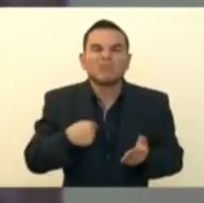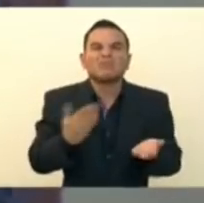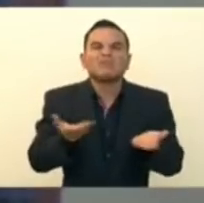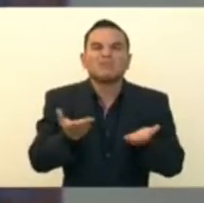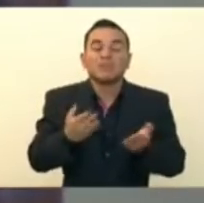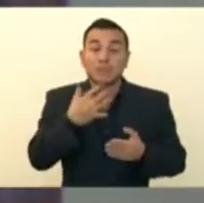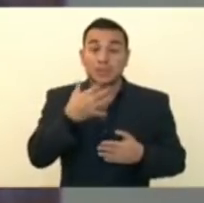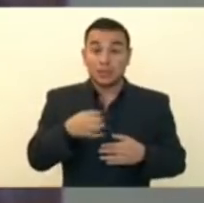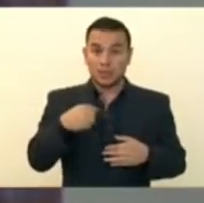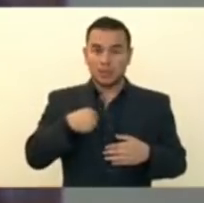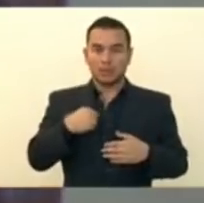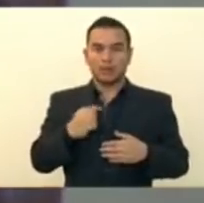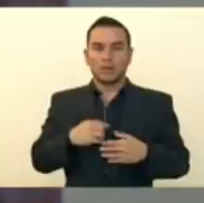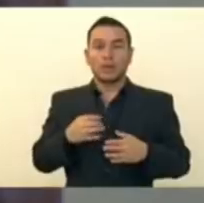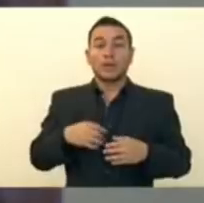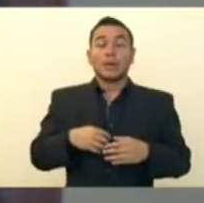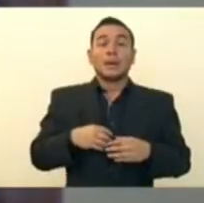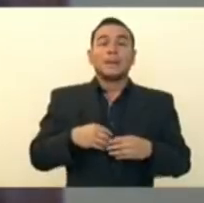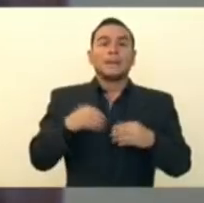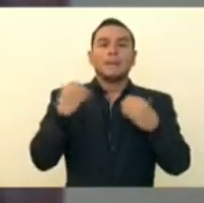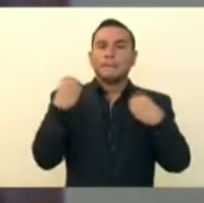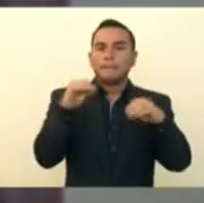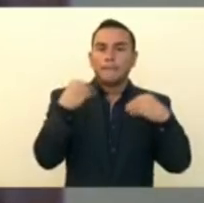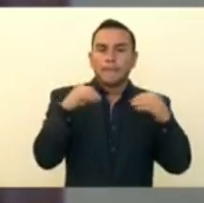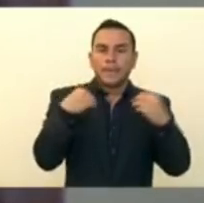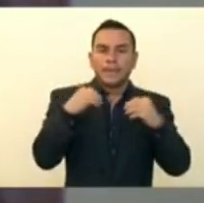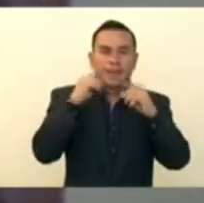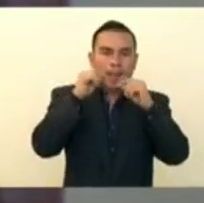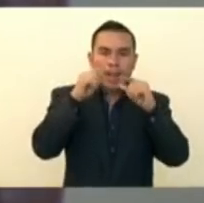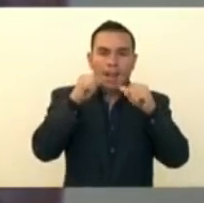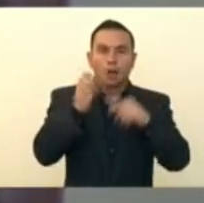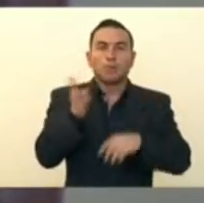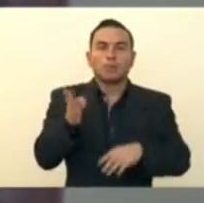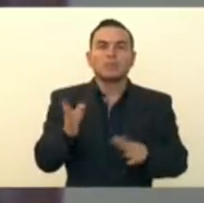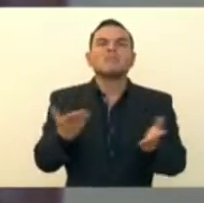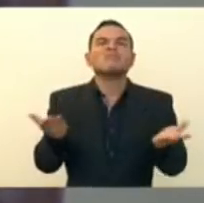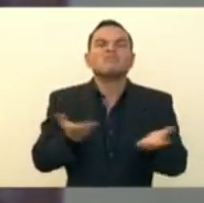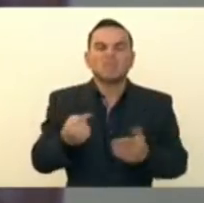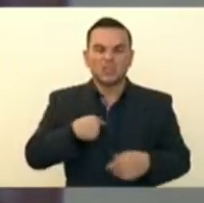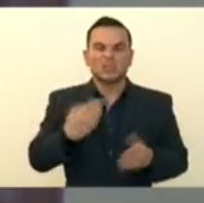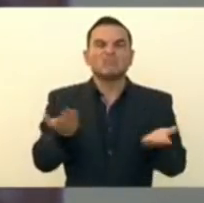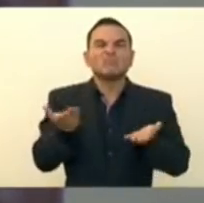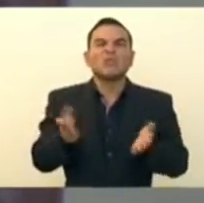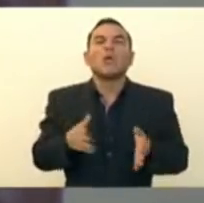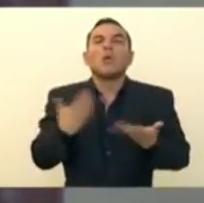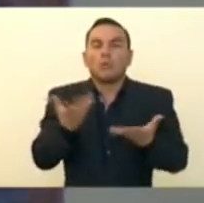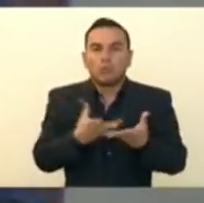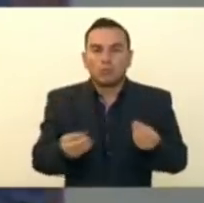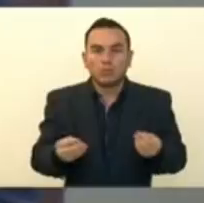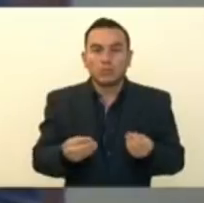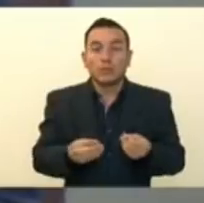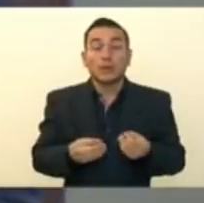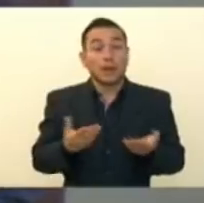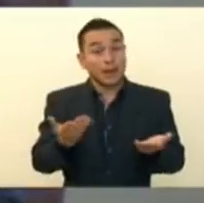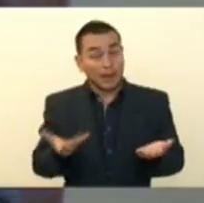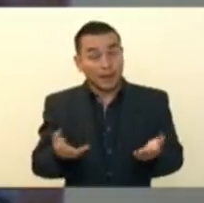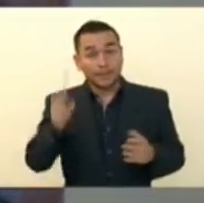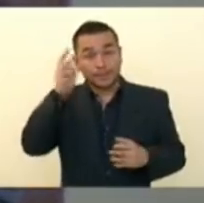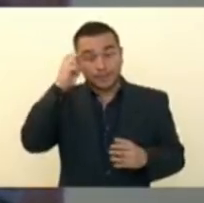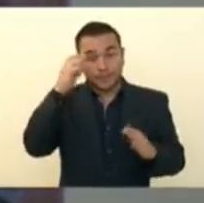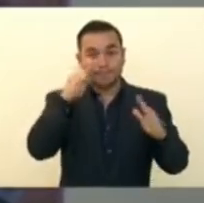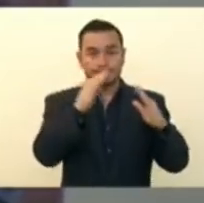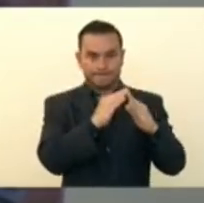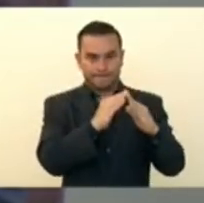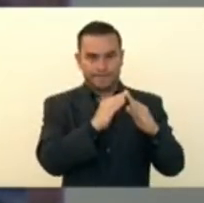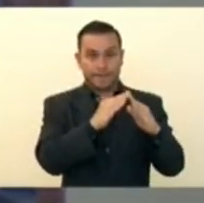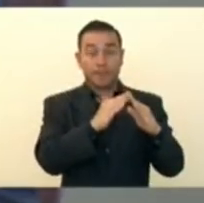O yo salgo a vender lo que puedo en el día, ¿cómo voy a hacer? Bueno, usted va a recibir 300